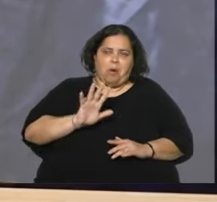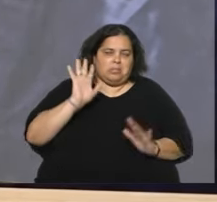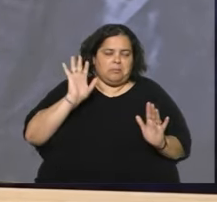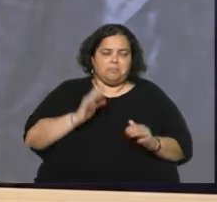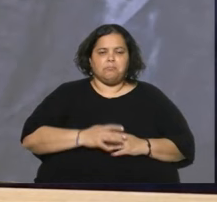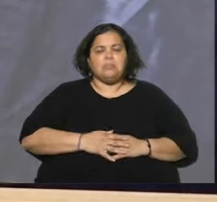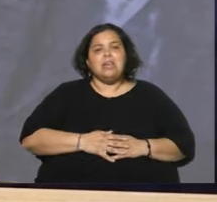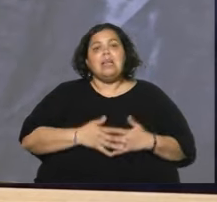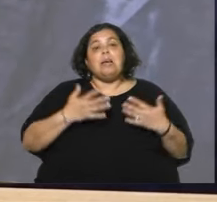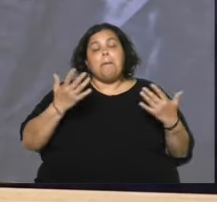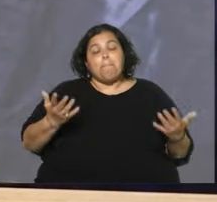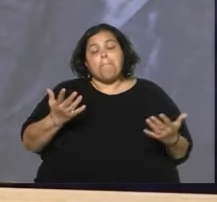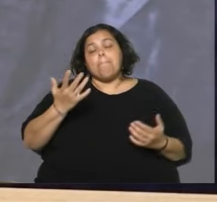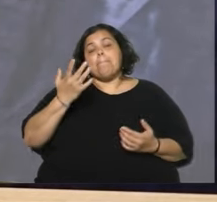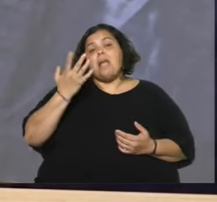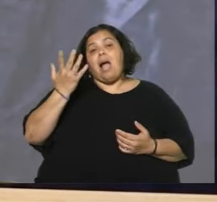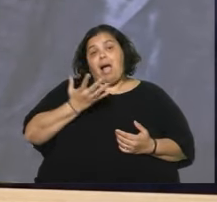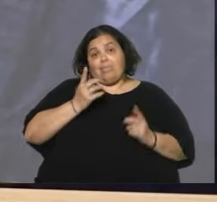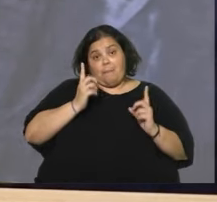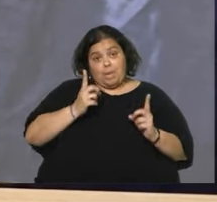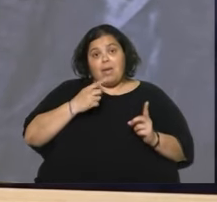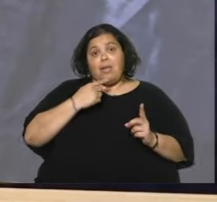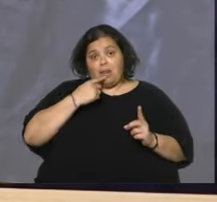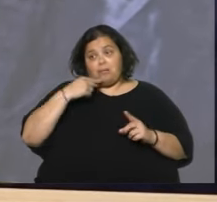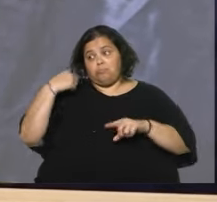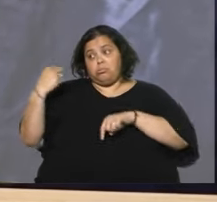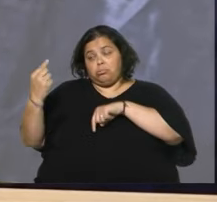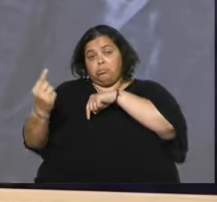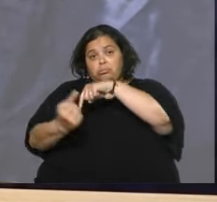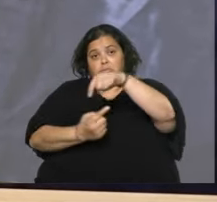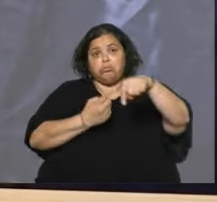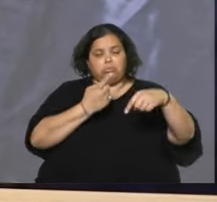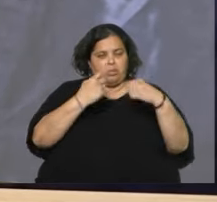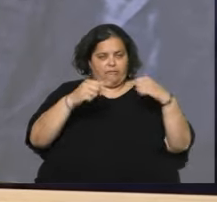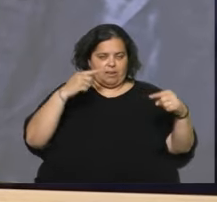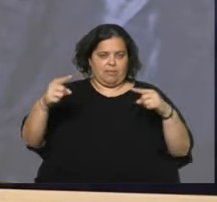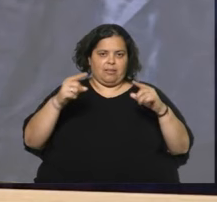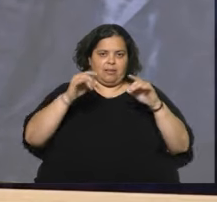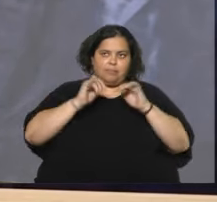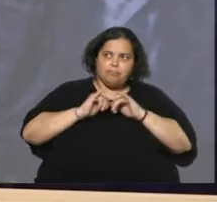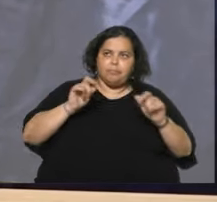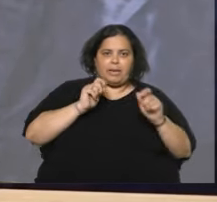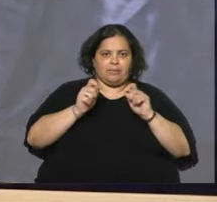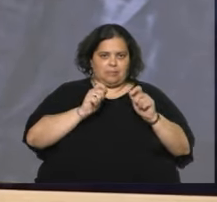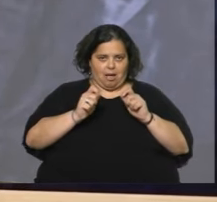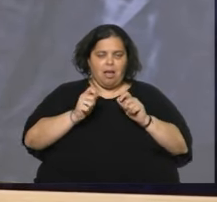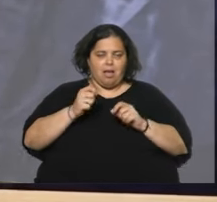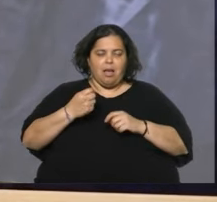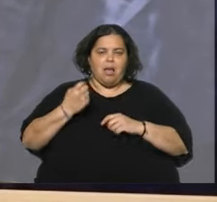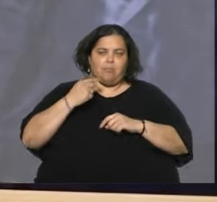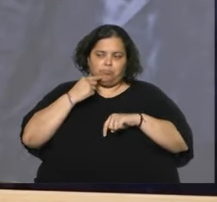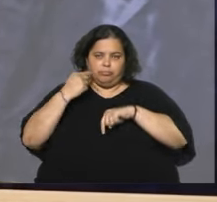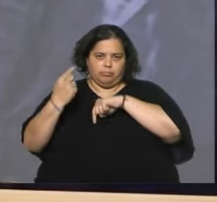Dicho esto, ha habido trascendencia por distintos medios de prensa de